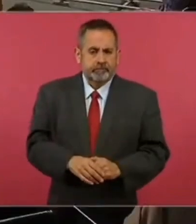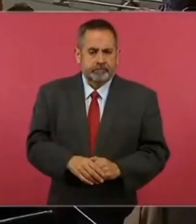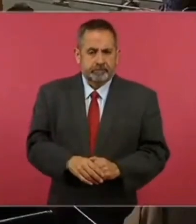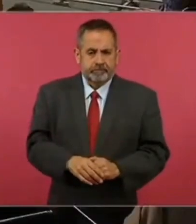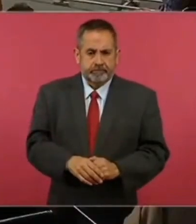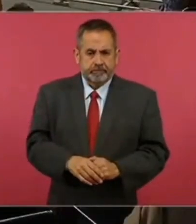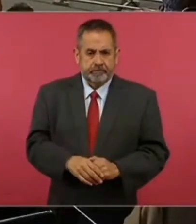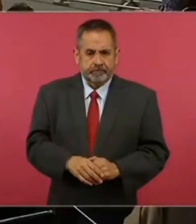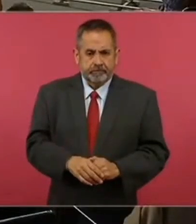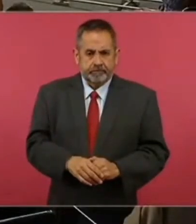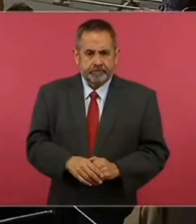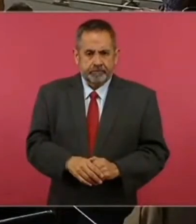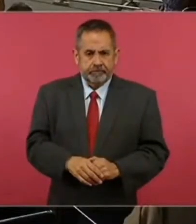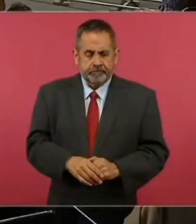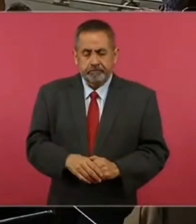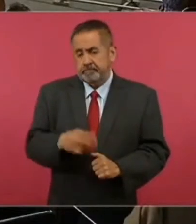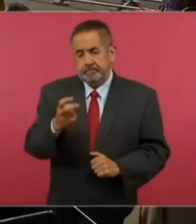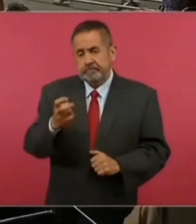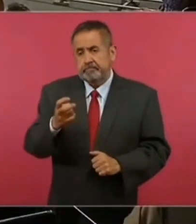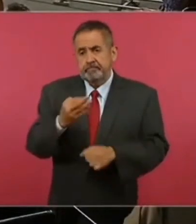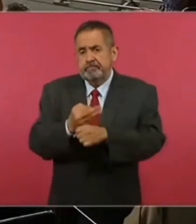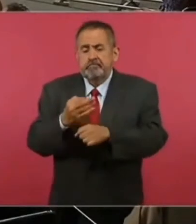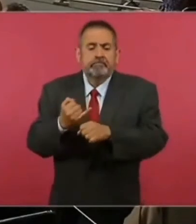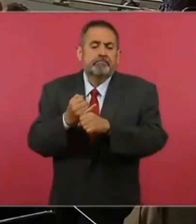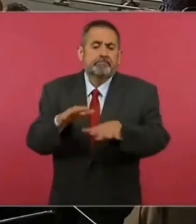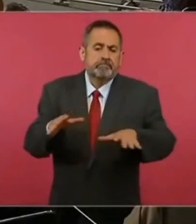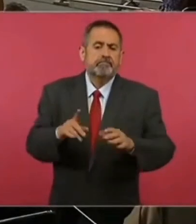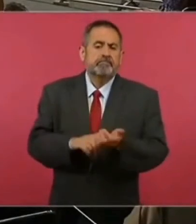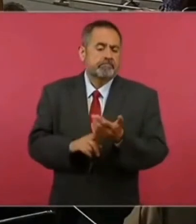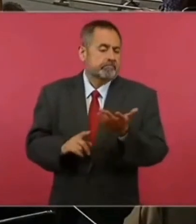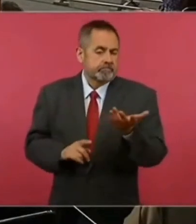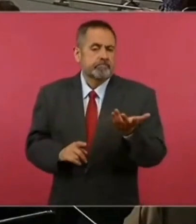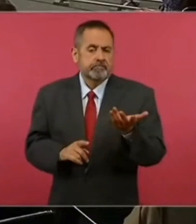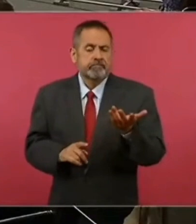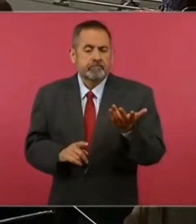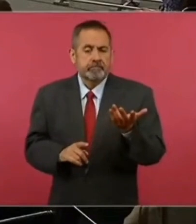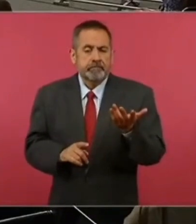y eso es lo que se está haciendo y cuando tengamos ya